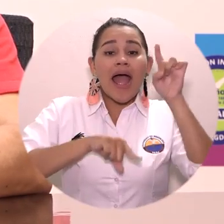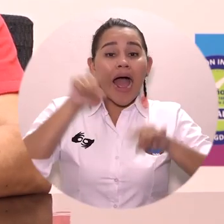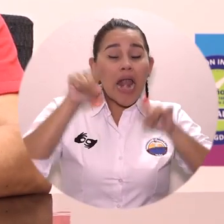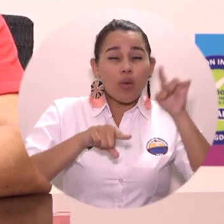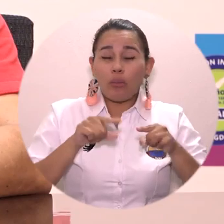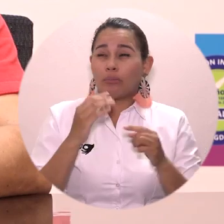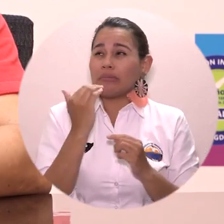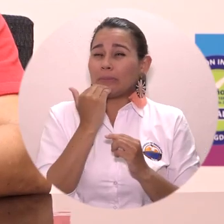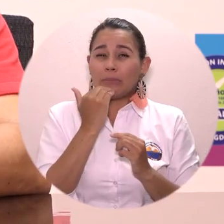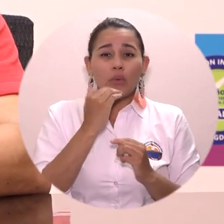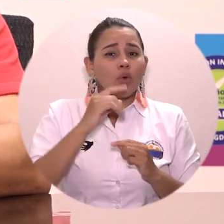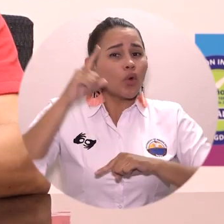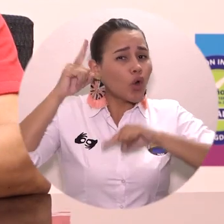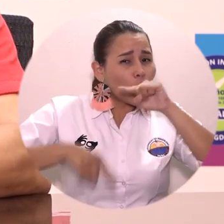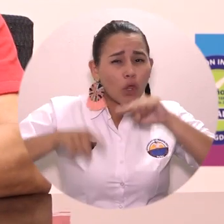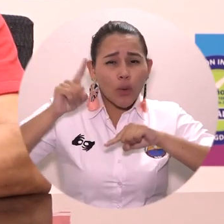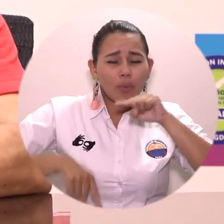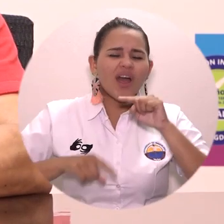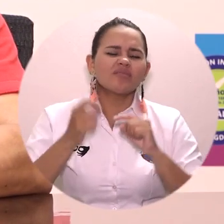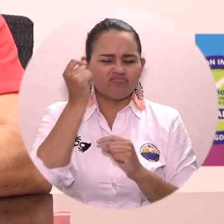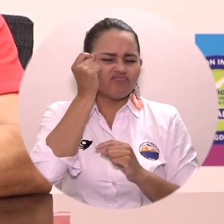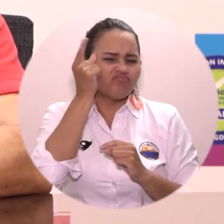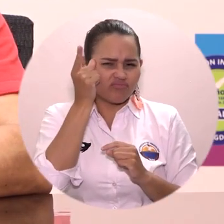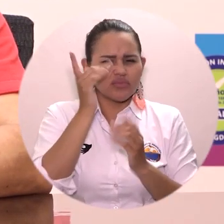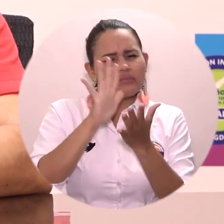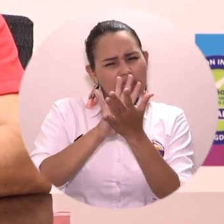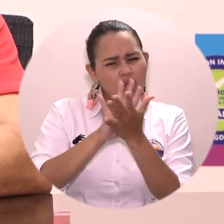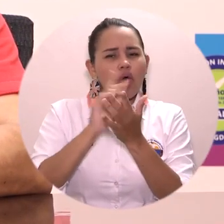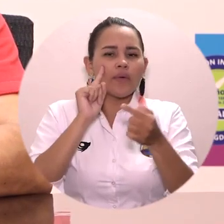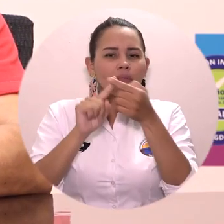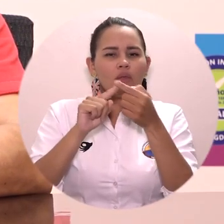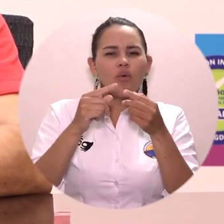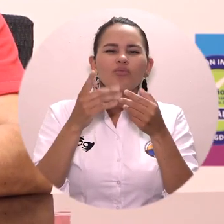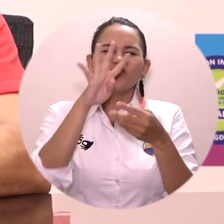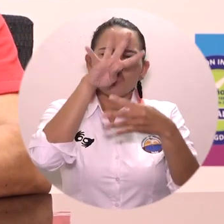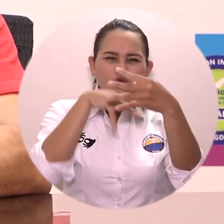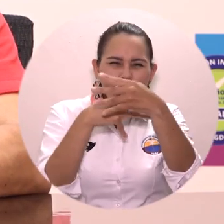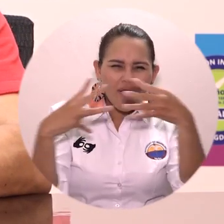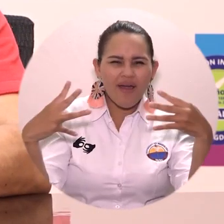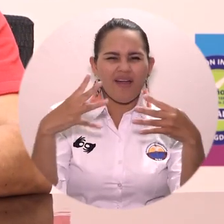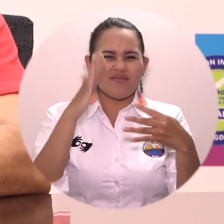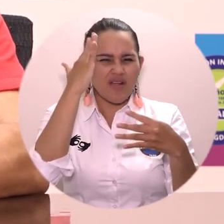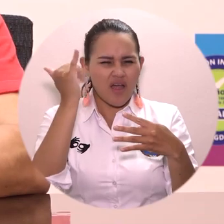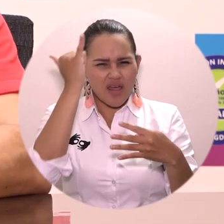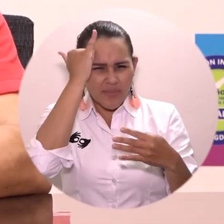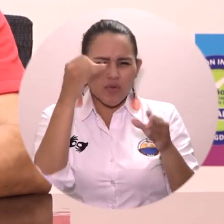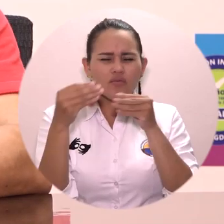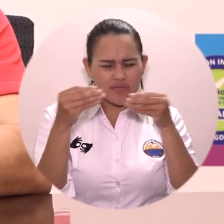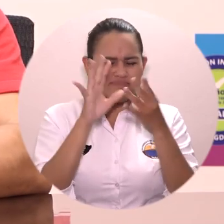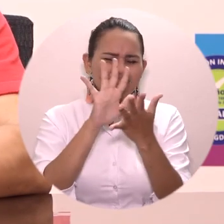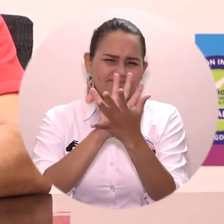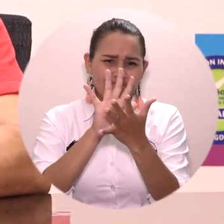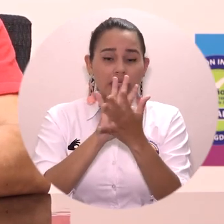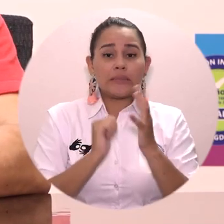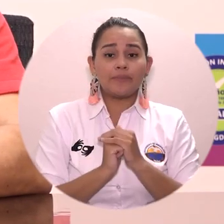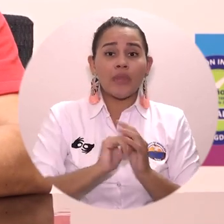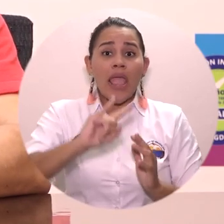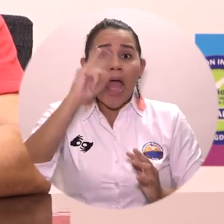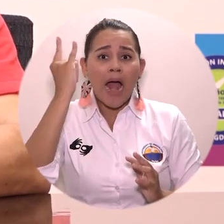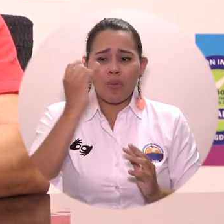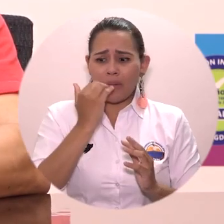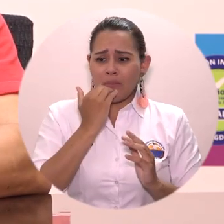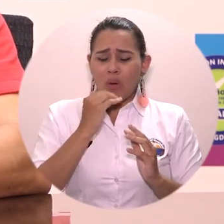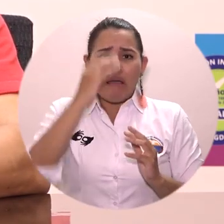de hoy un acuerdo académico que flexibilice el calendario académico. No debemos preocuparnos por exámenes individuales.